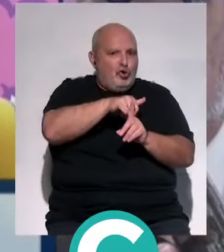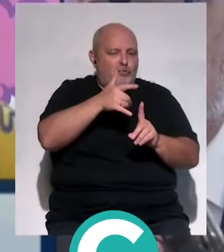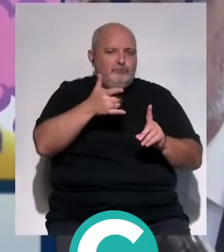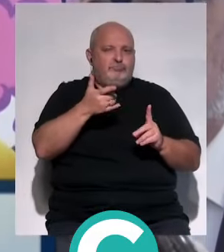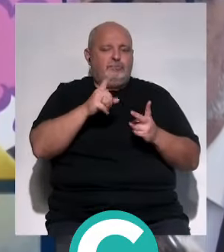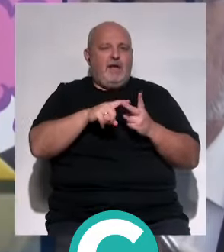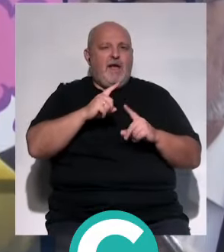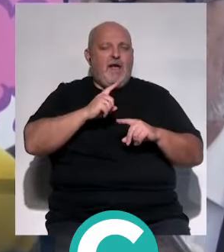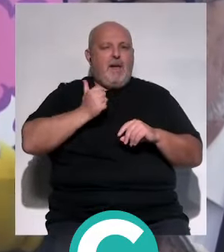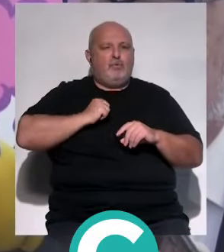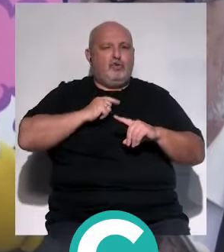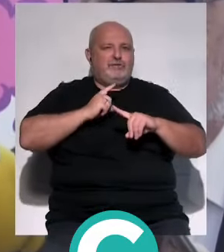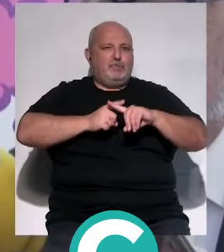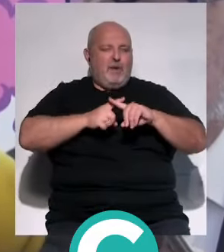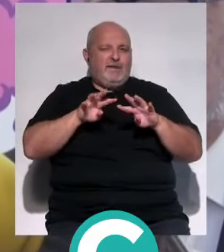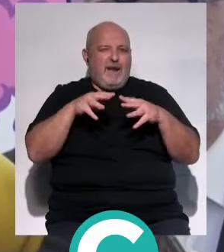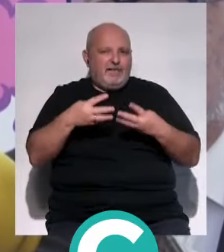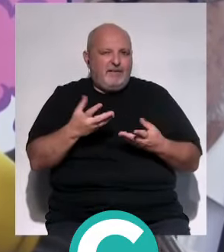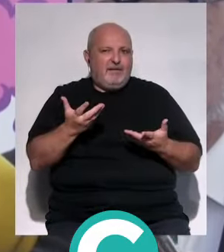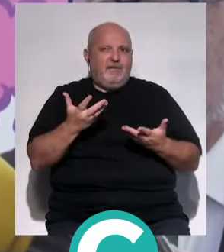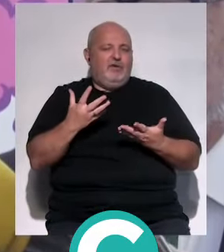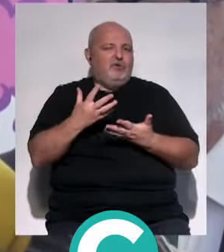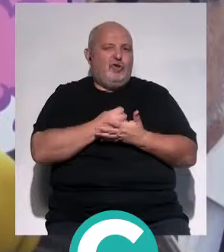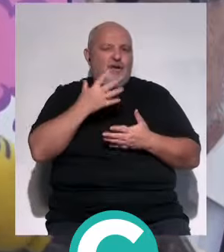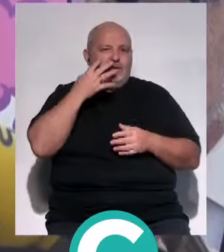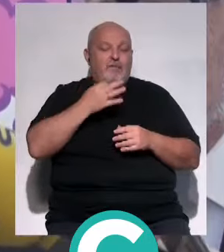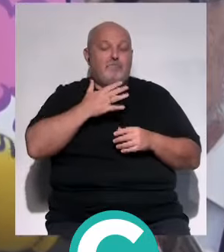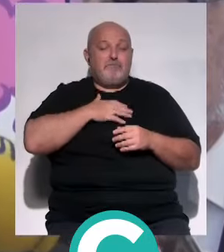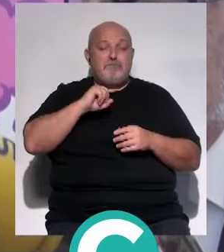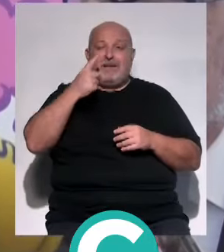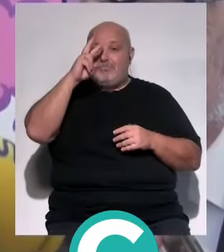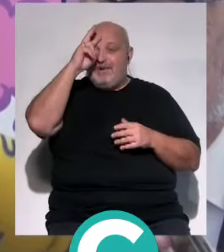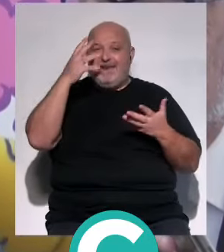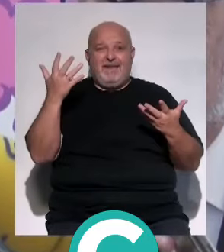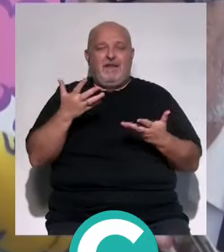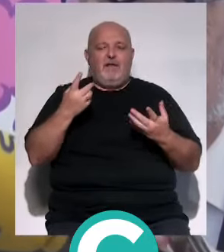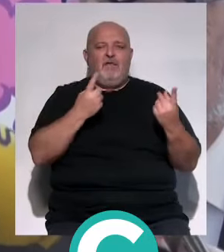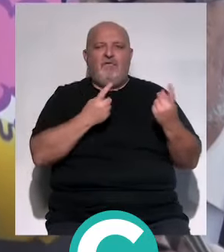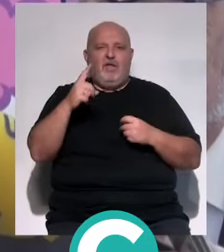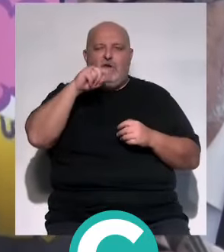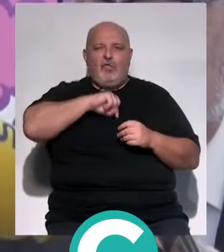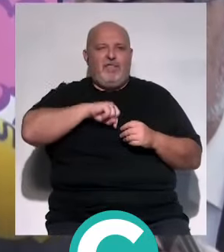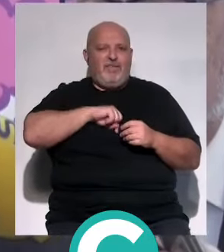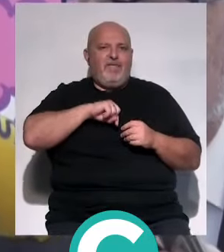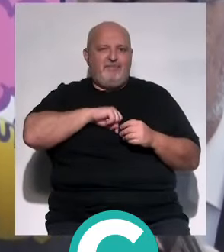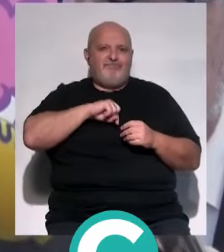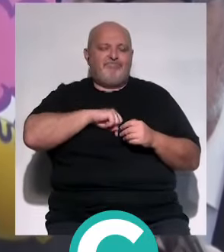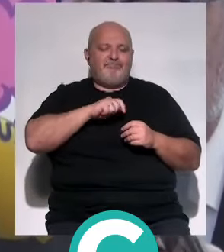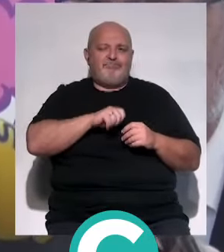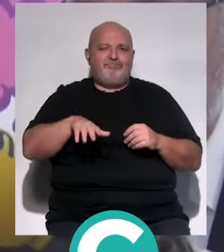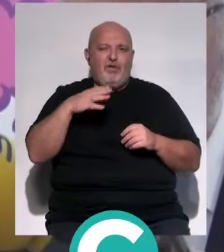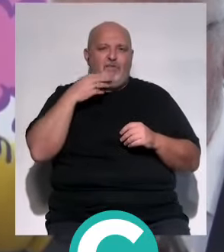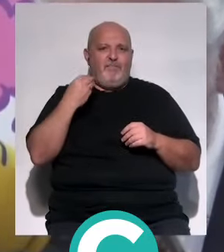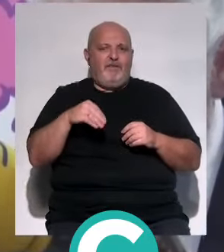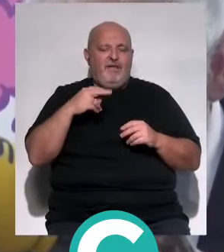los abusos sexuales a través de Internet y todo tipo de riesgos, pero nos preocupa cada vez más la falta de conciencia de los niños y